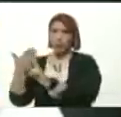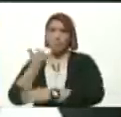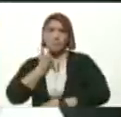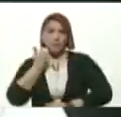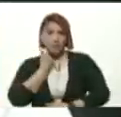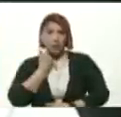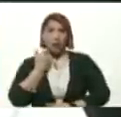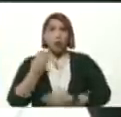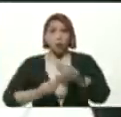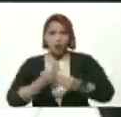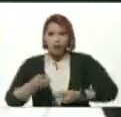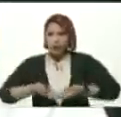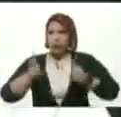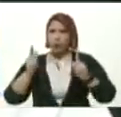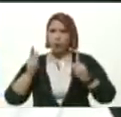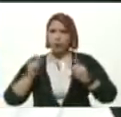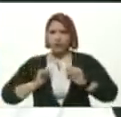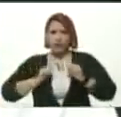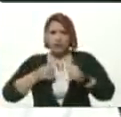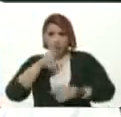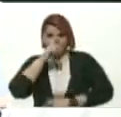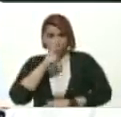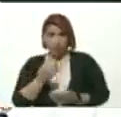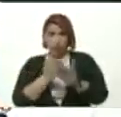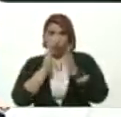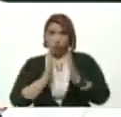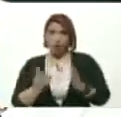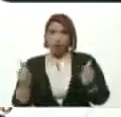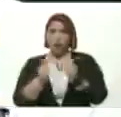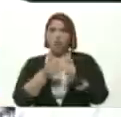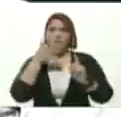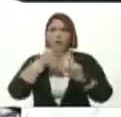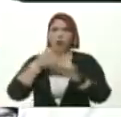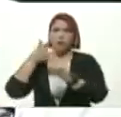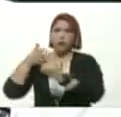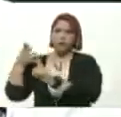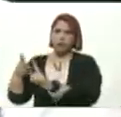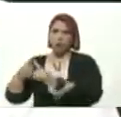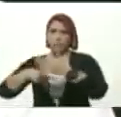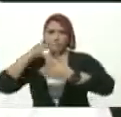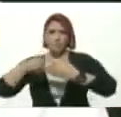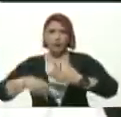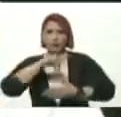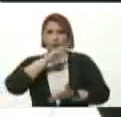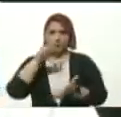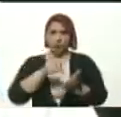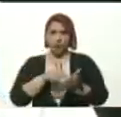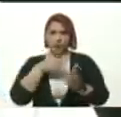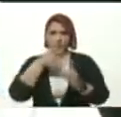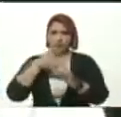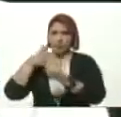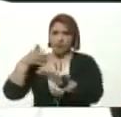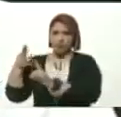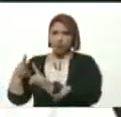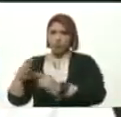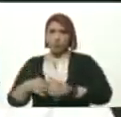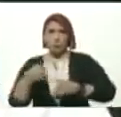hizo posible Iniciamos el año escolar Con formación Un plan nacional De formación multimodal